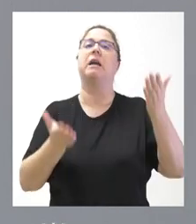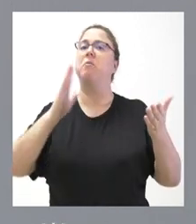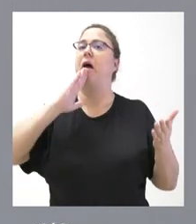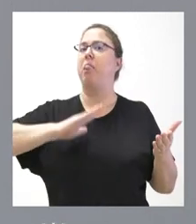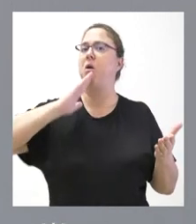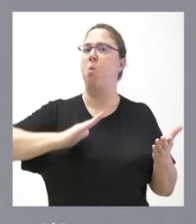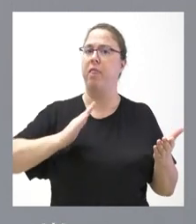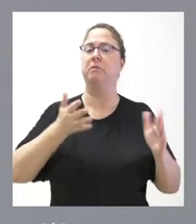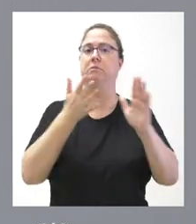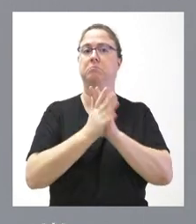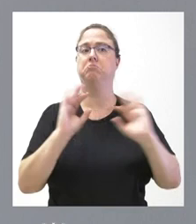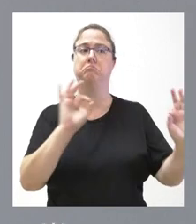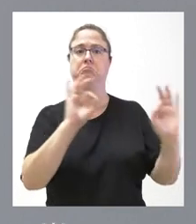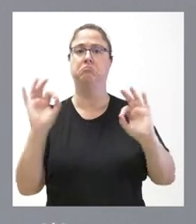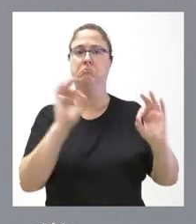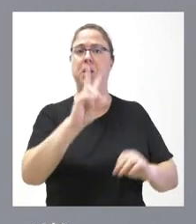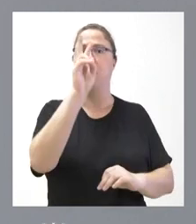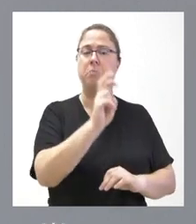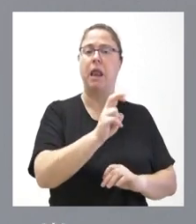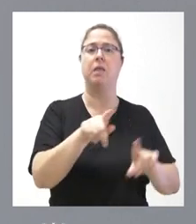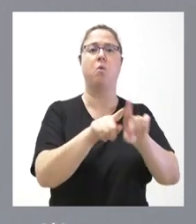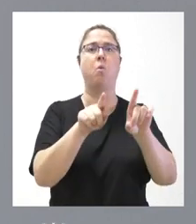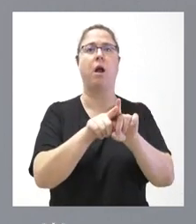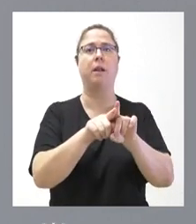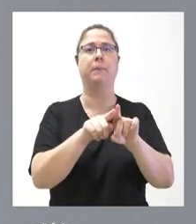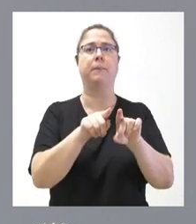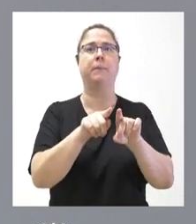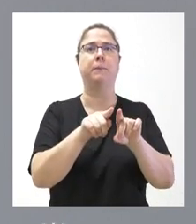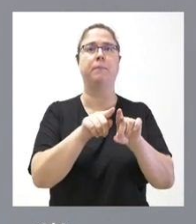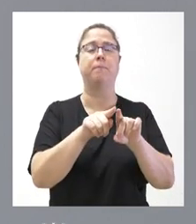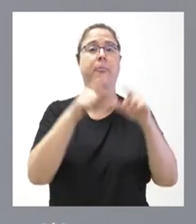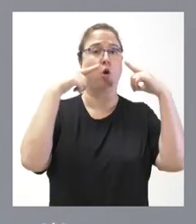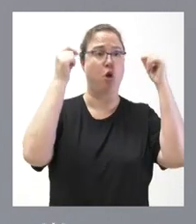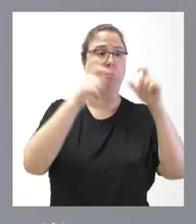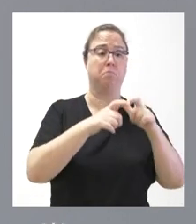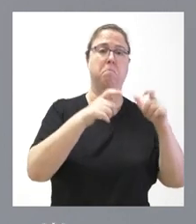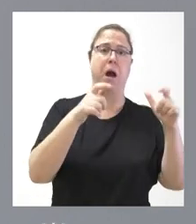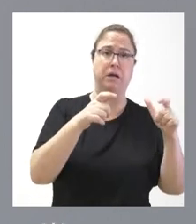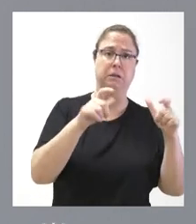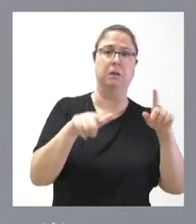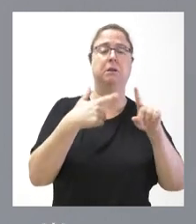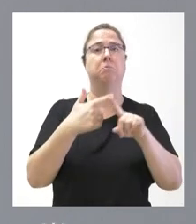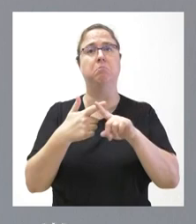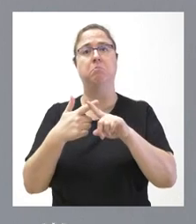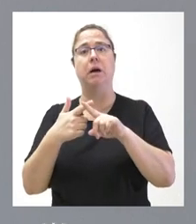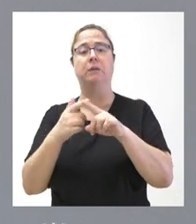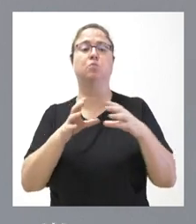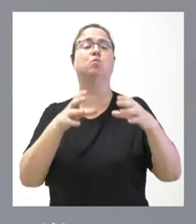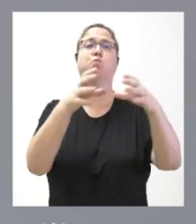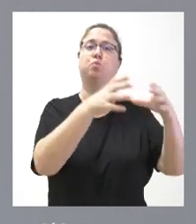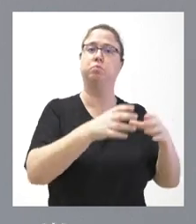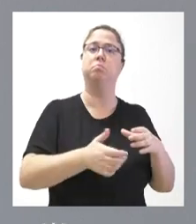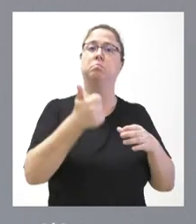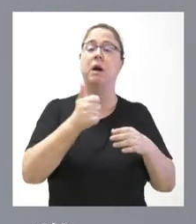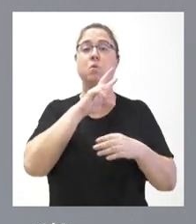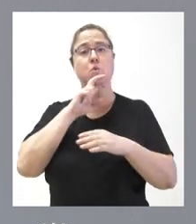que era perfectamente compatible con el incremento del número de lobos, con el incremento de manadas y con la